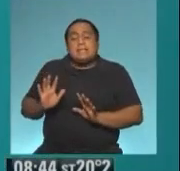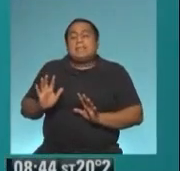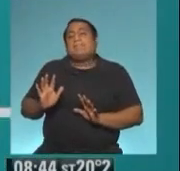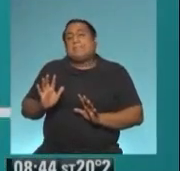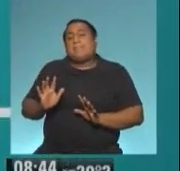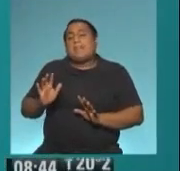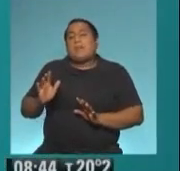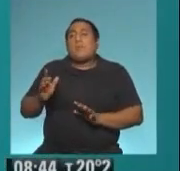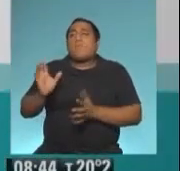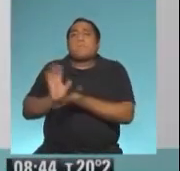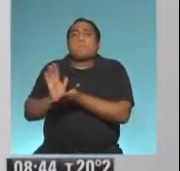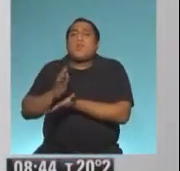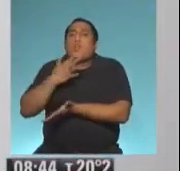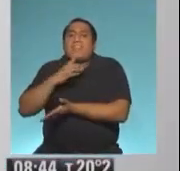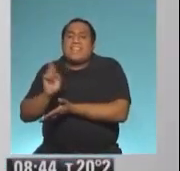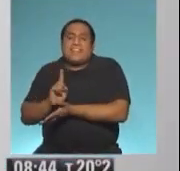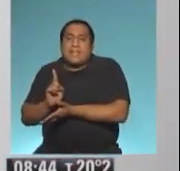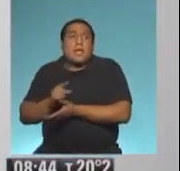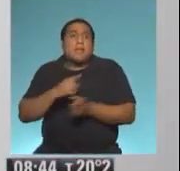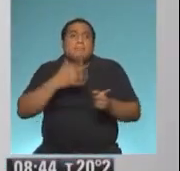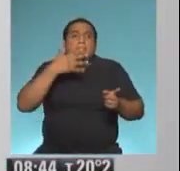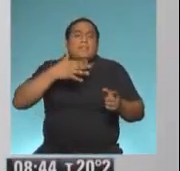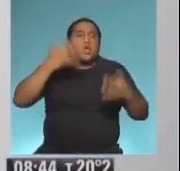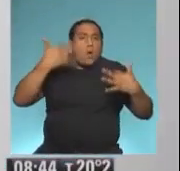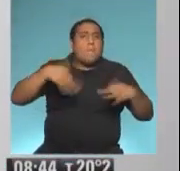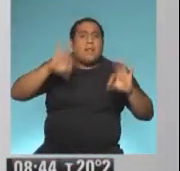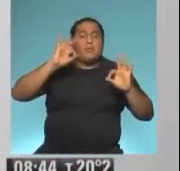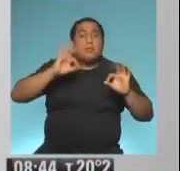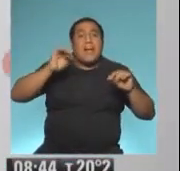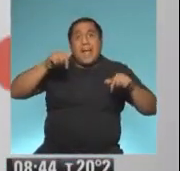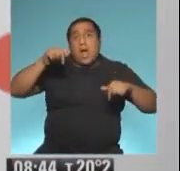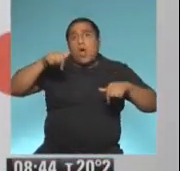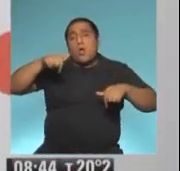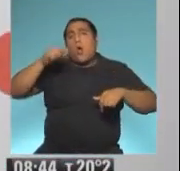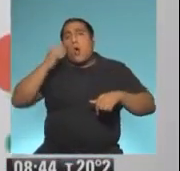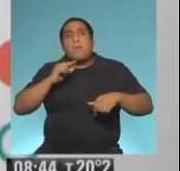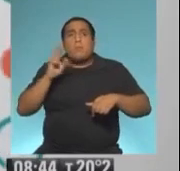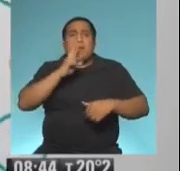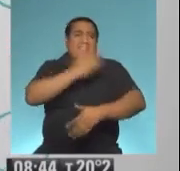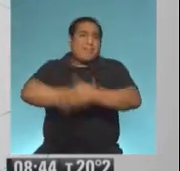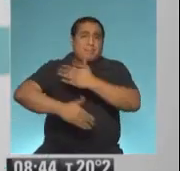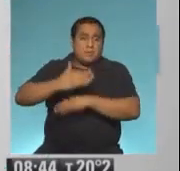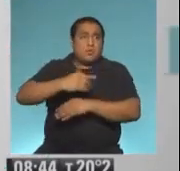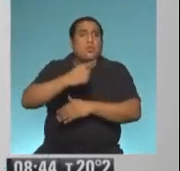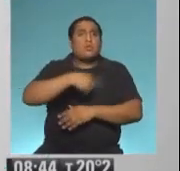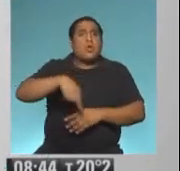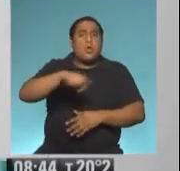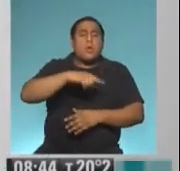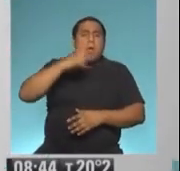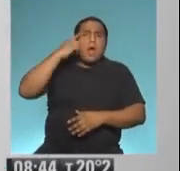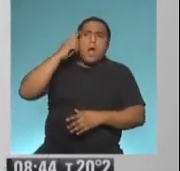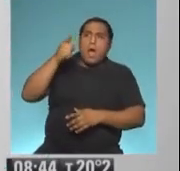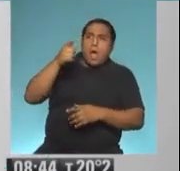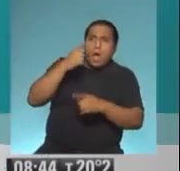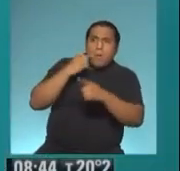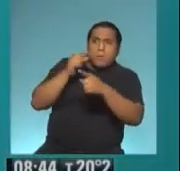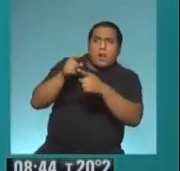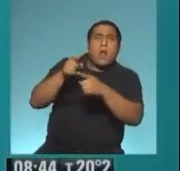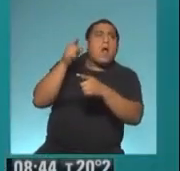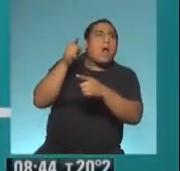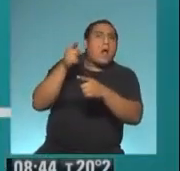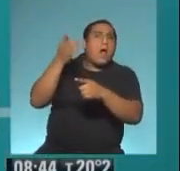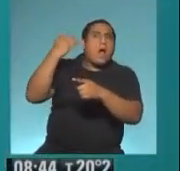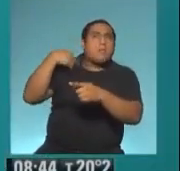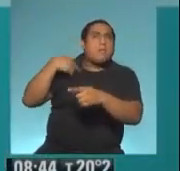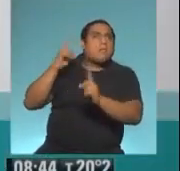miles de discapacitados y discapacitadas en la Argentina saber que hay alguien que entiende, que estuvo en ese lugar